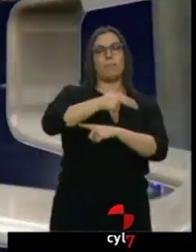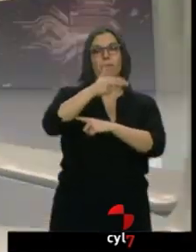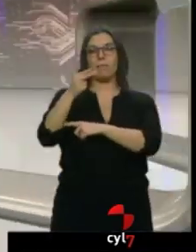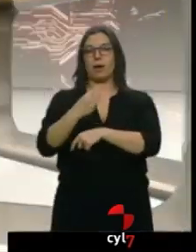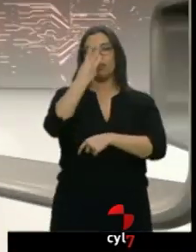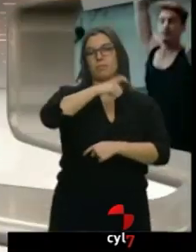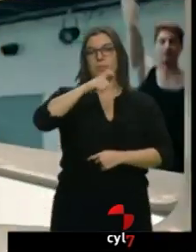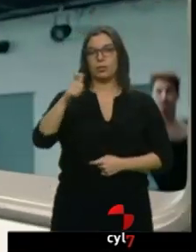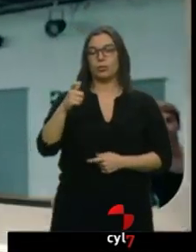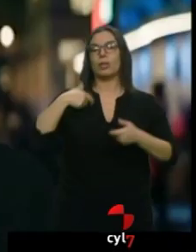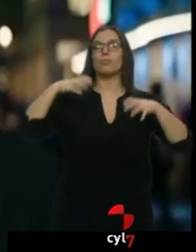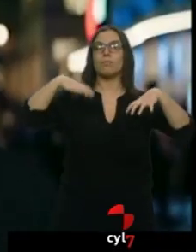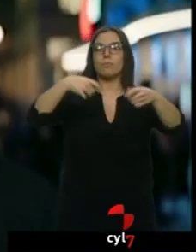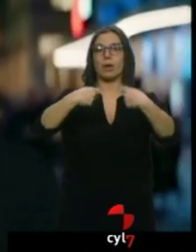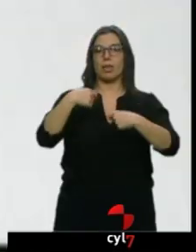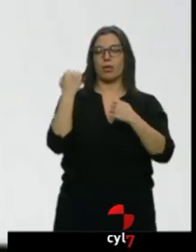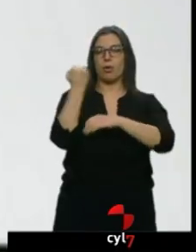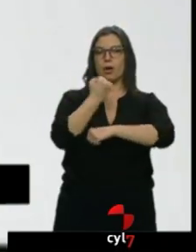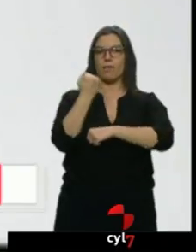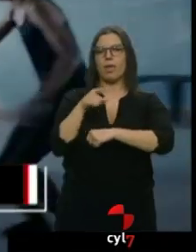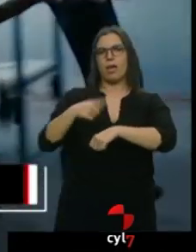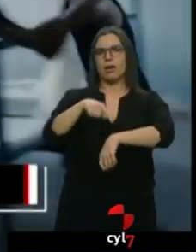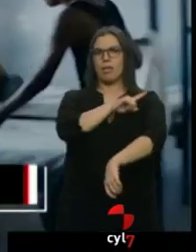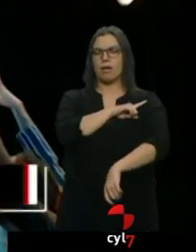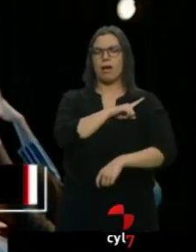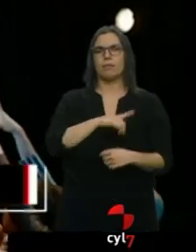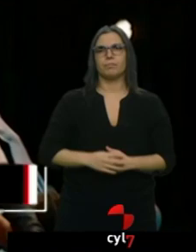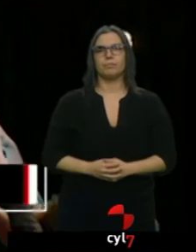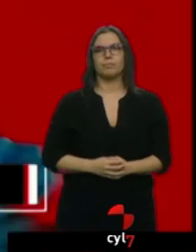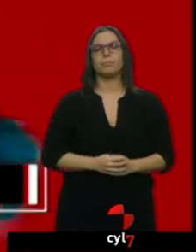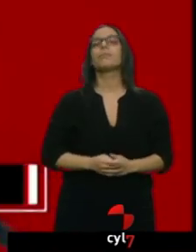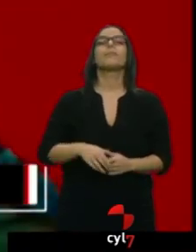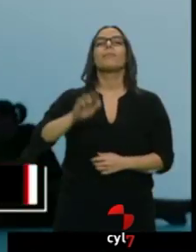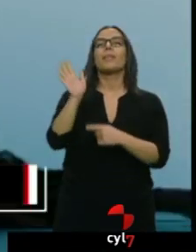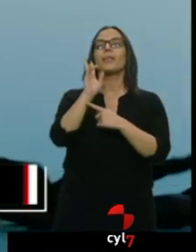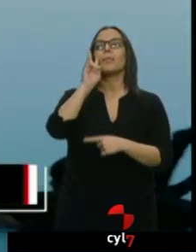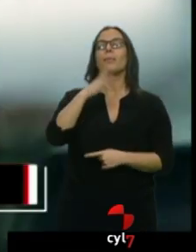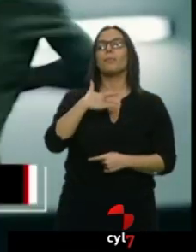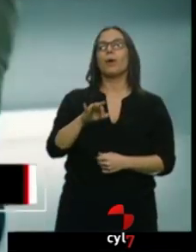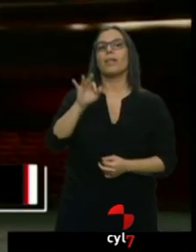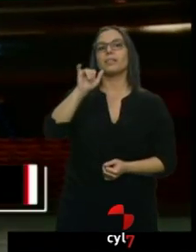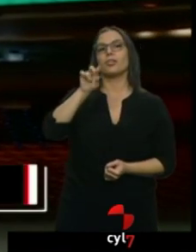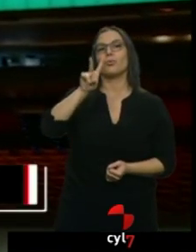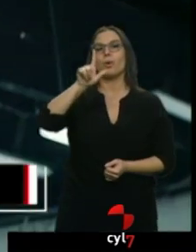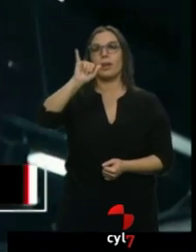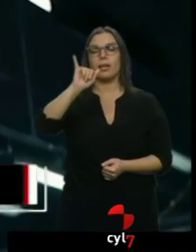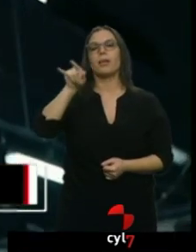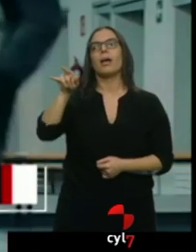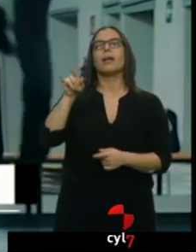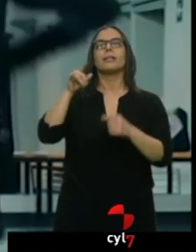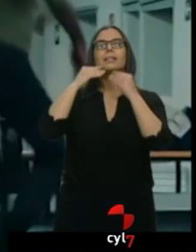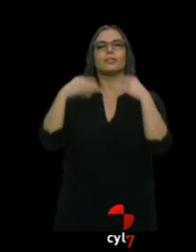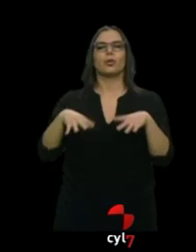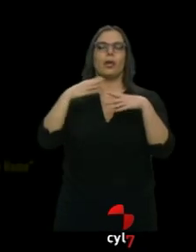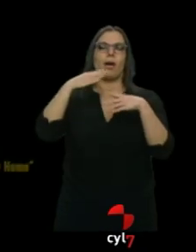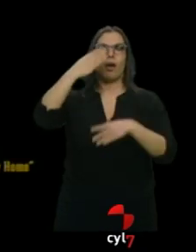fichado por la gendarmería. Llega a los cines Yuli, de Iziar Boyain, con 5 nominaciones a los Boya y presentada en Seminci, cuenta la historia de